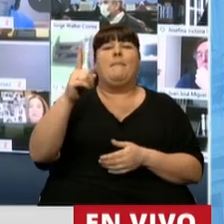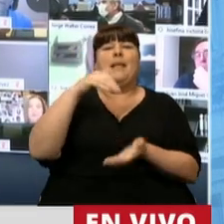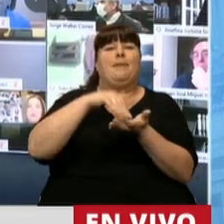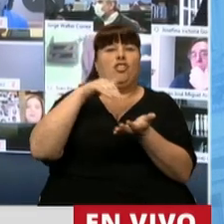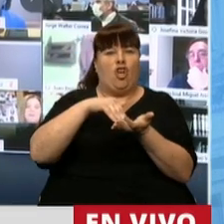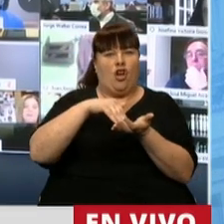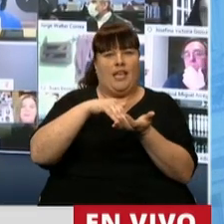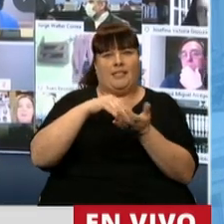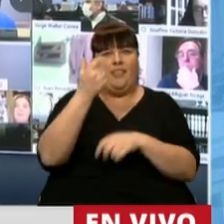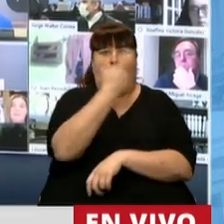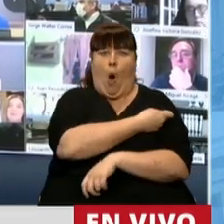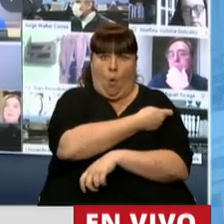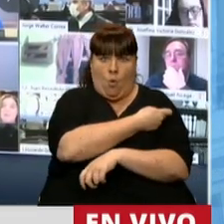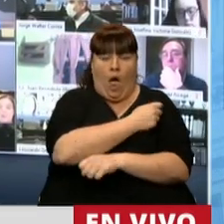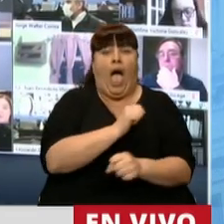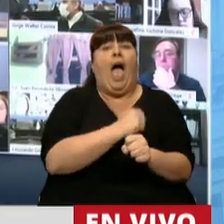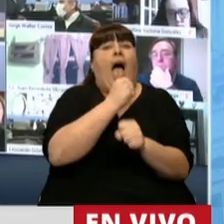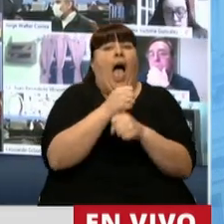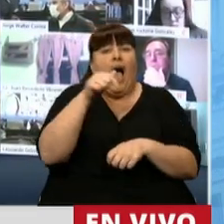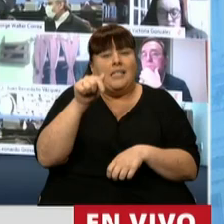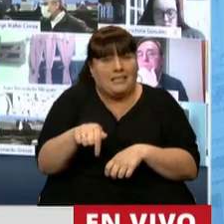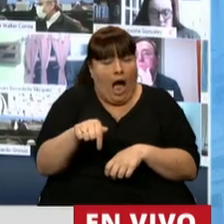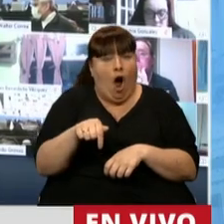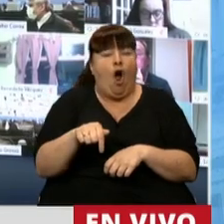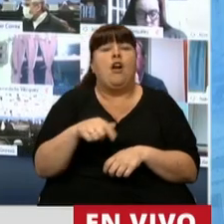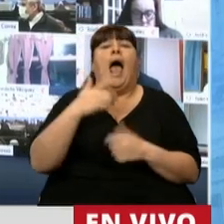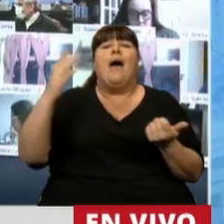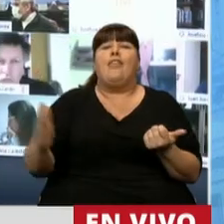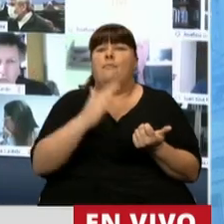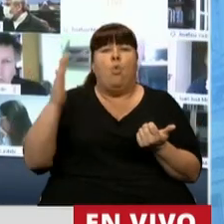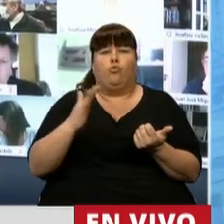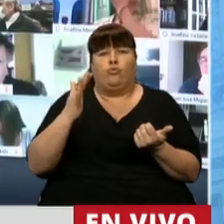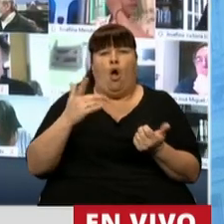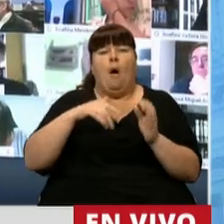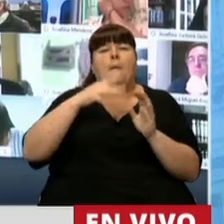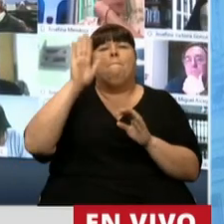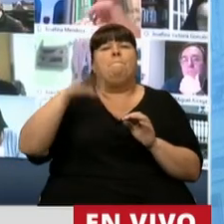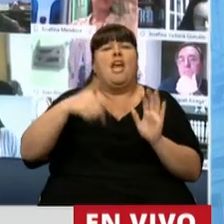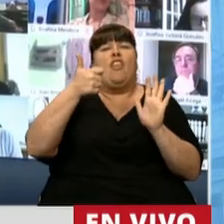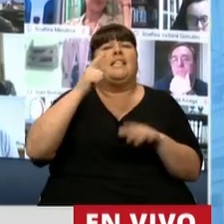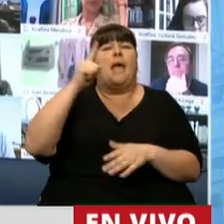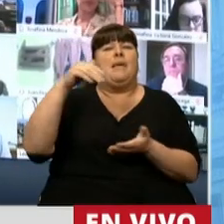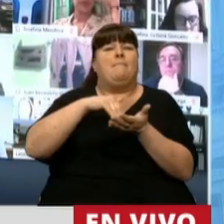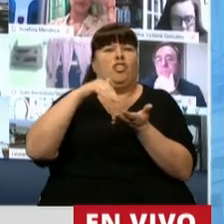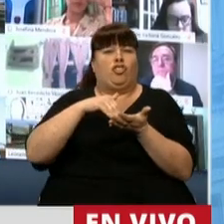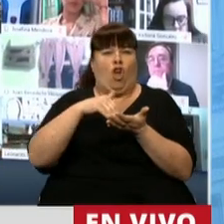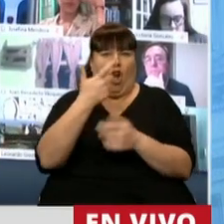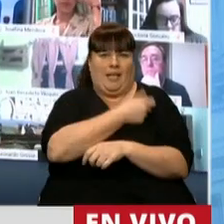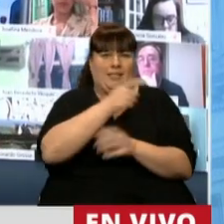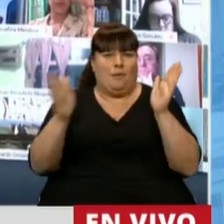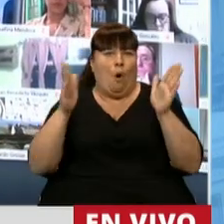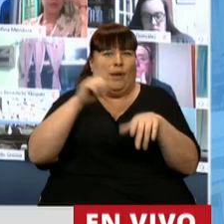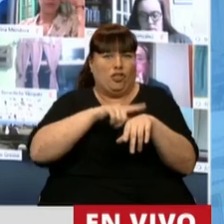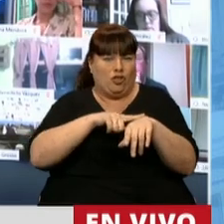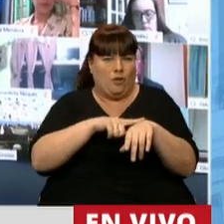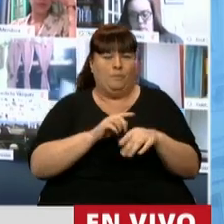millones de dosis y hasta el momento las capacidades de producción no superan los 6.000 millones de dosis en ese periodo